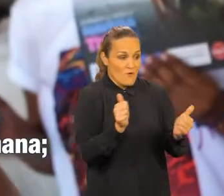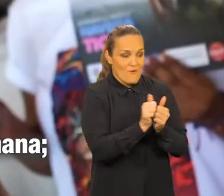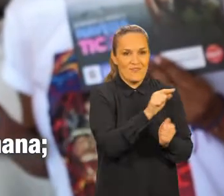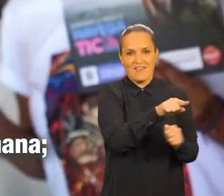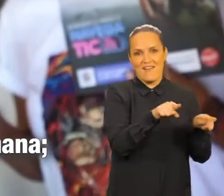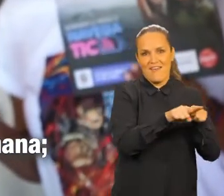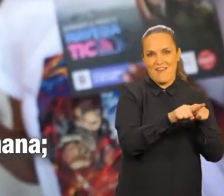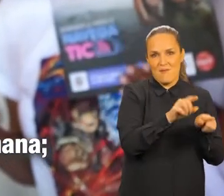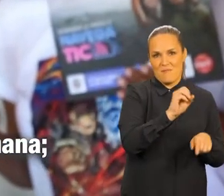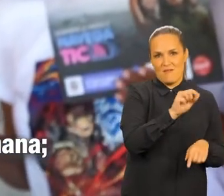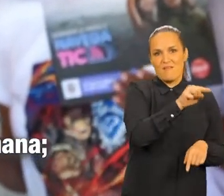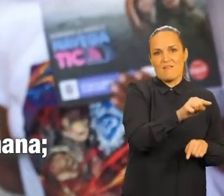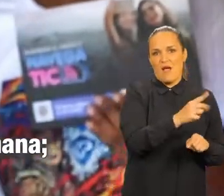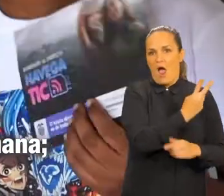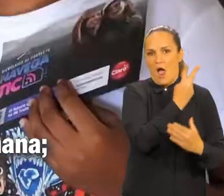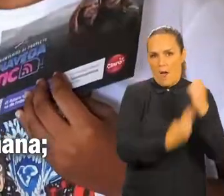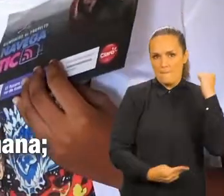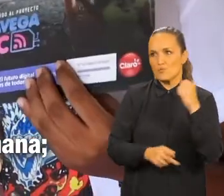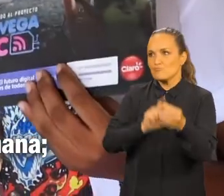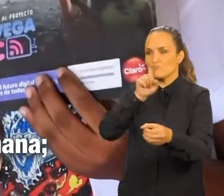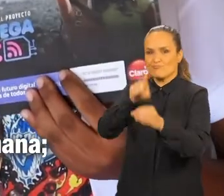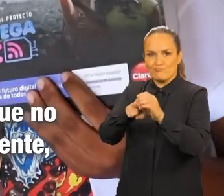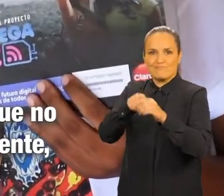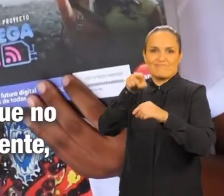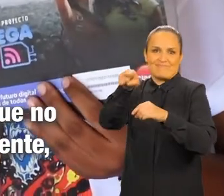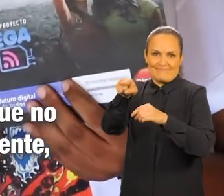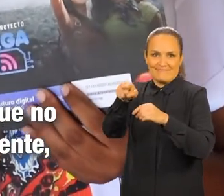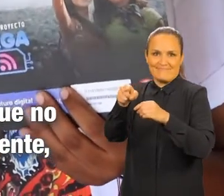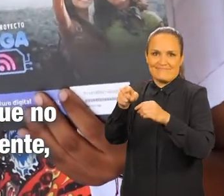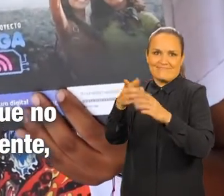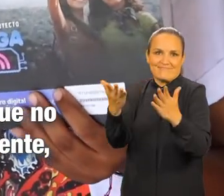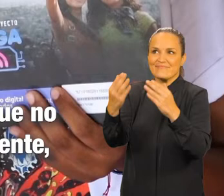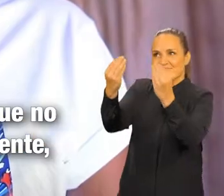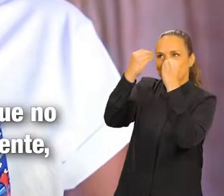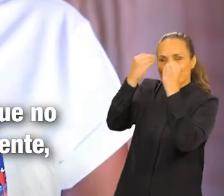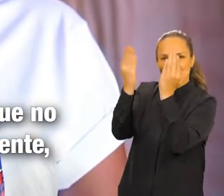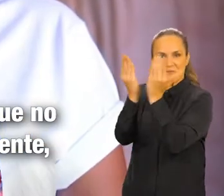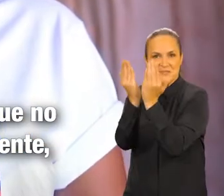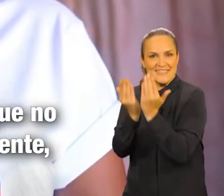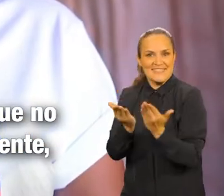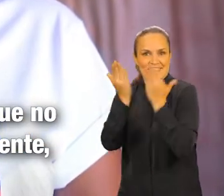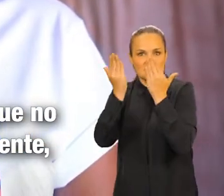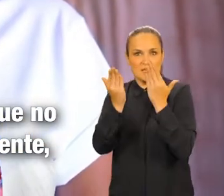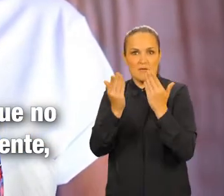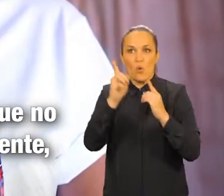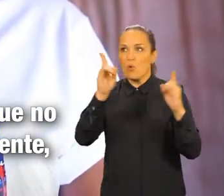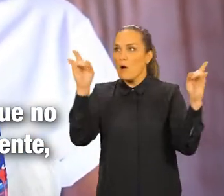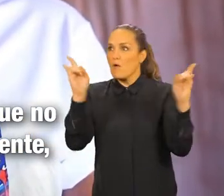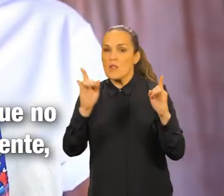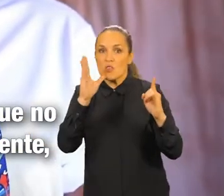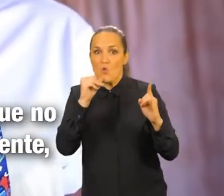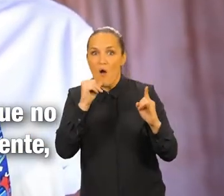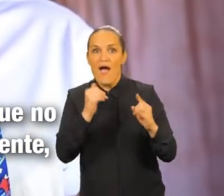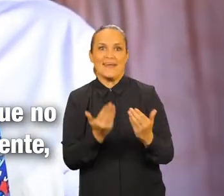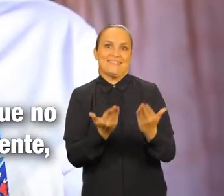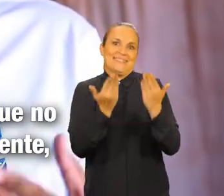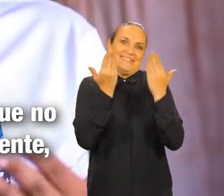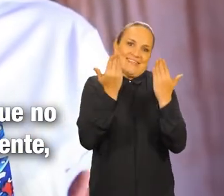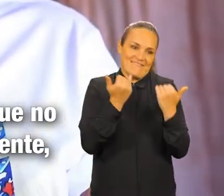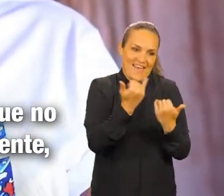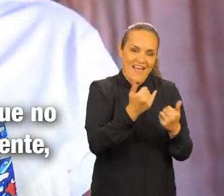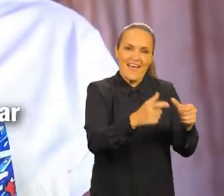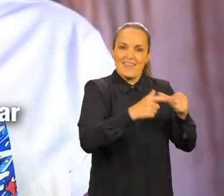solamente estoy estudiando yo en la universidad, sino que también está mi hermana. Entonces esto nos beneficia muchísimo, ya que no tendríamos que estar recargando